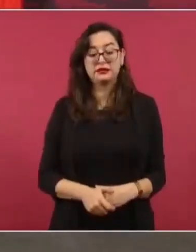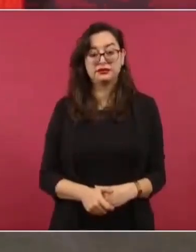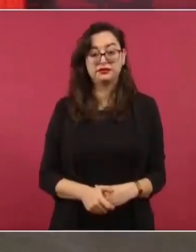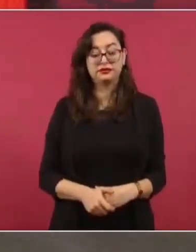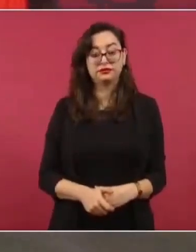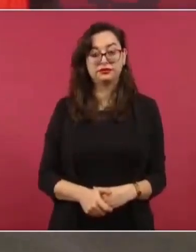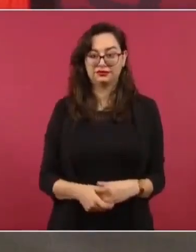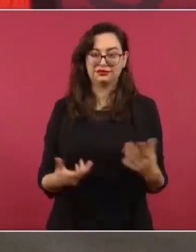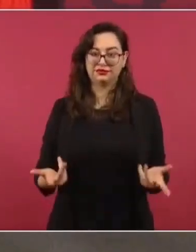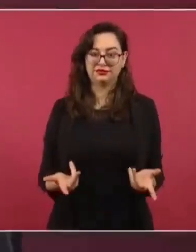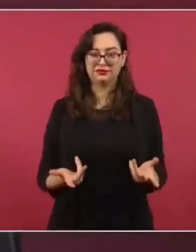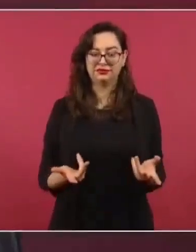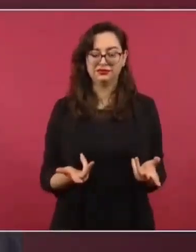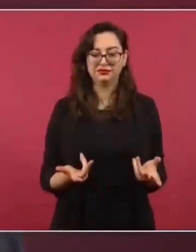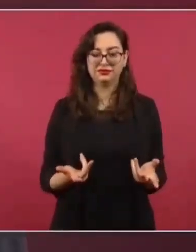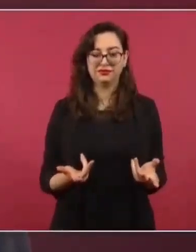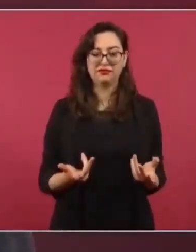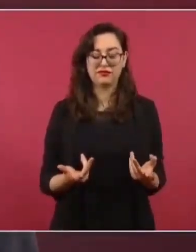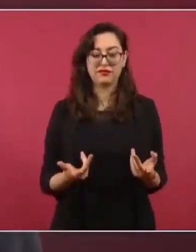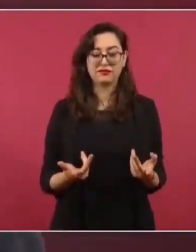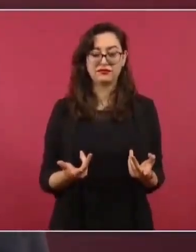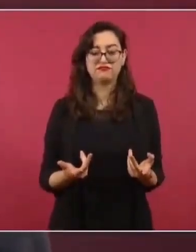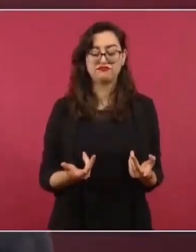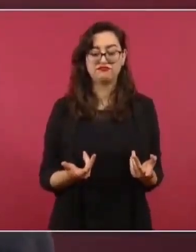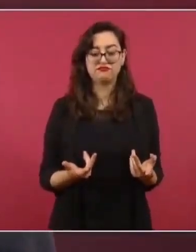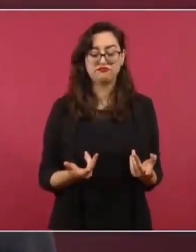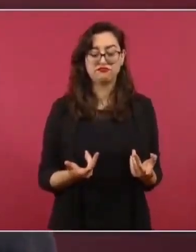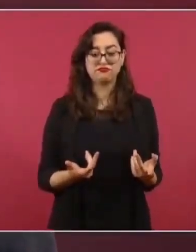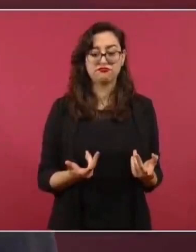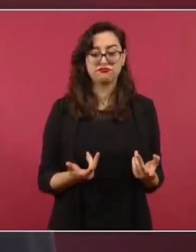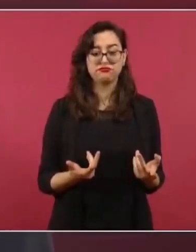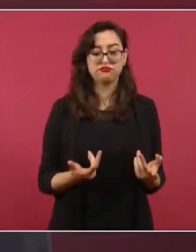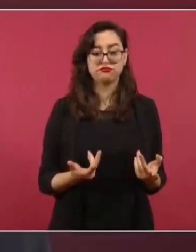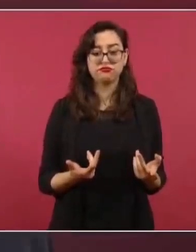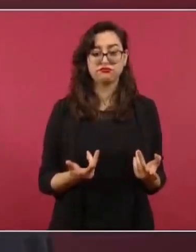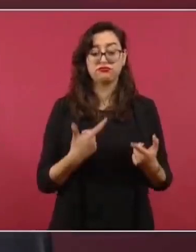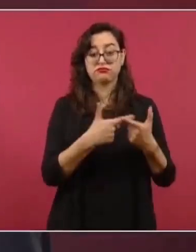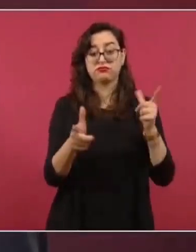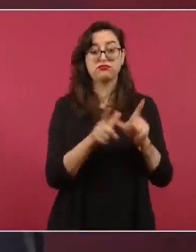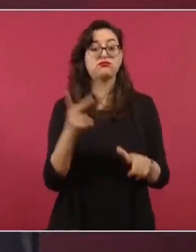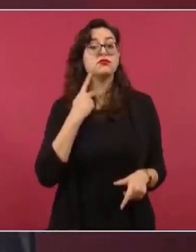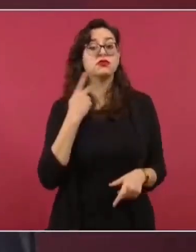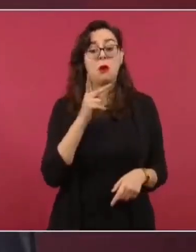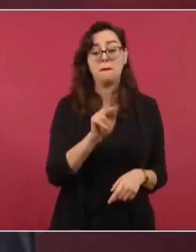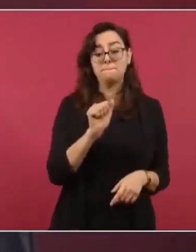de Fox y Calderón,